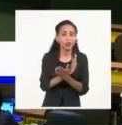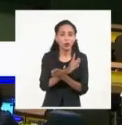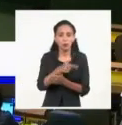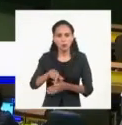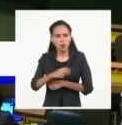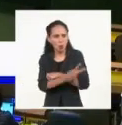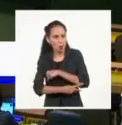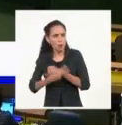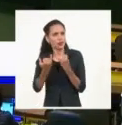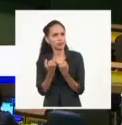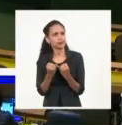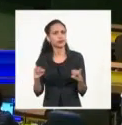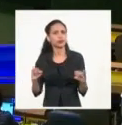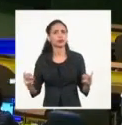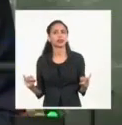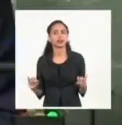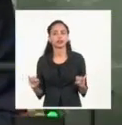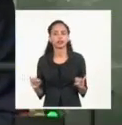soberano.